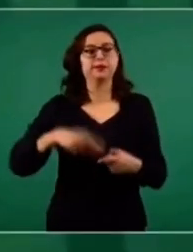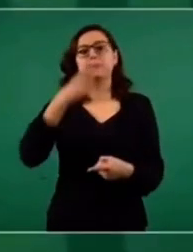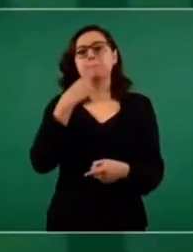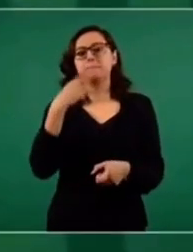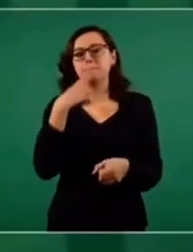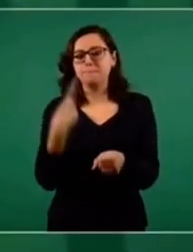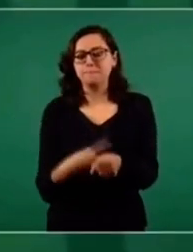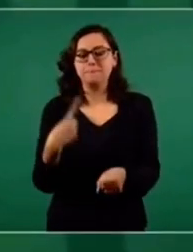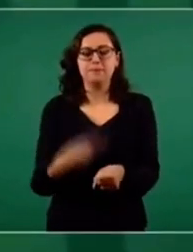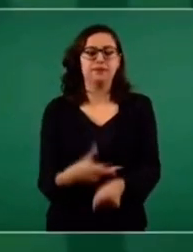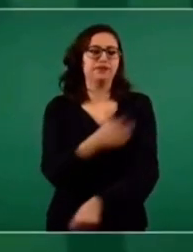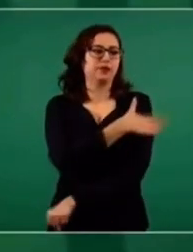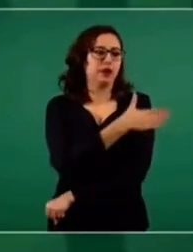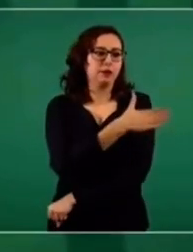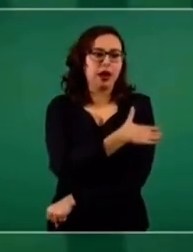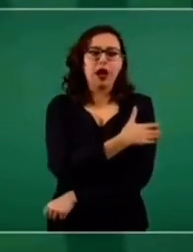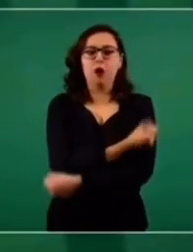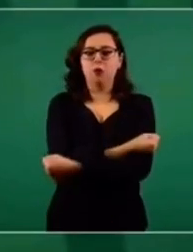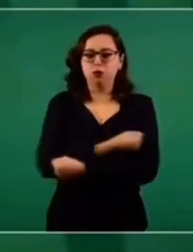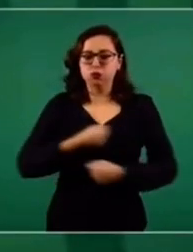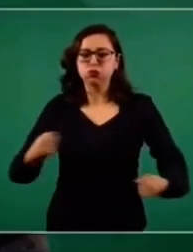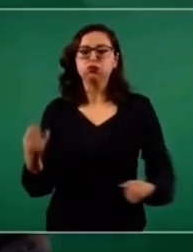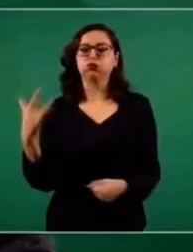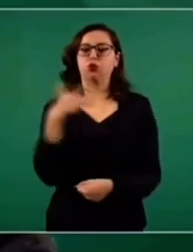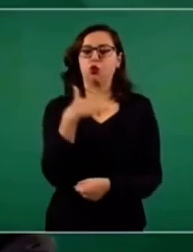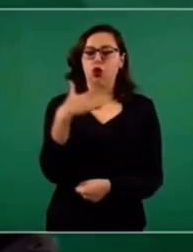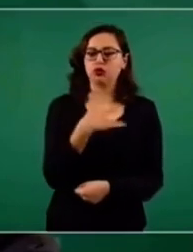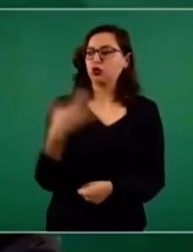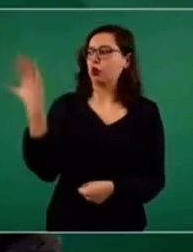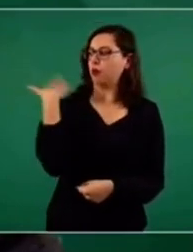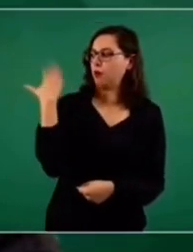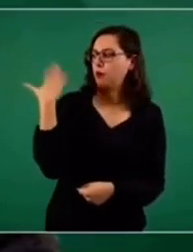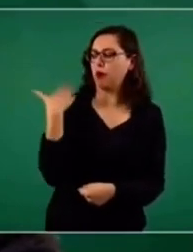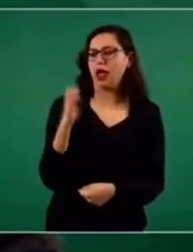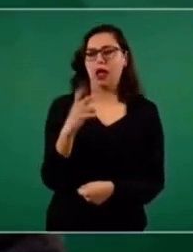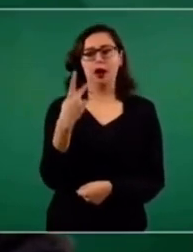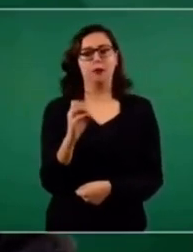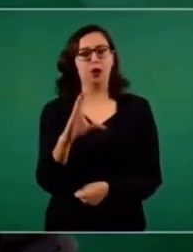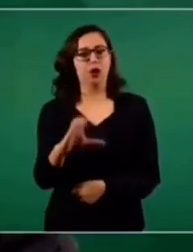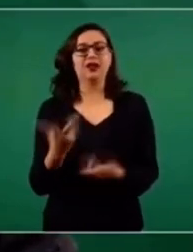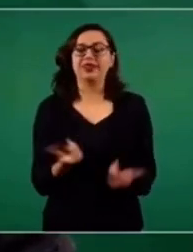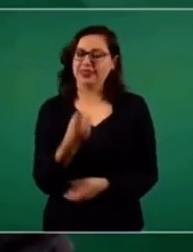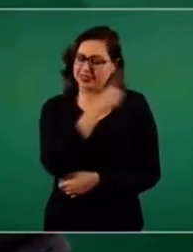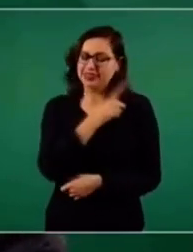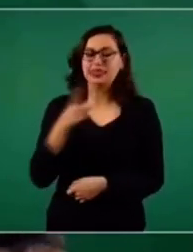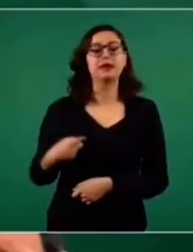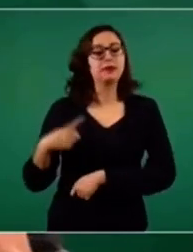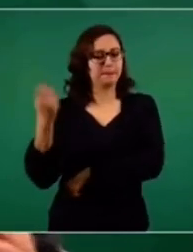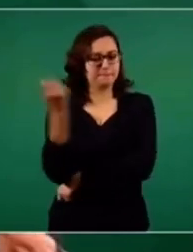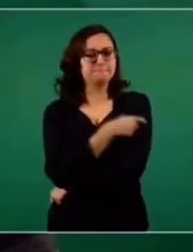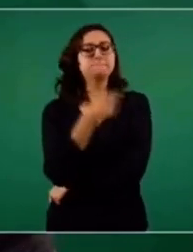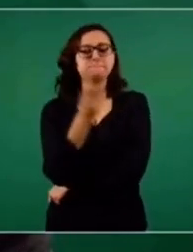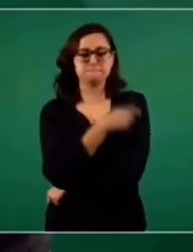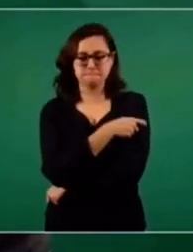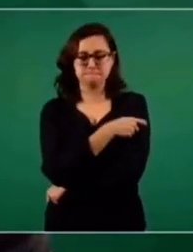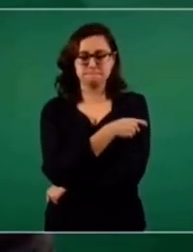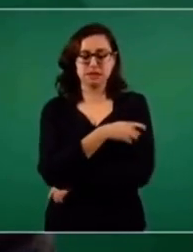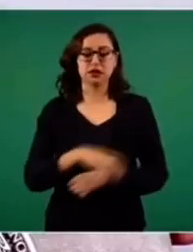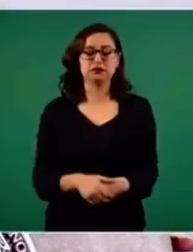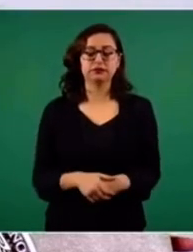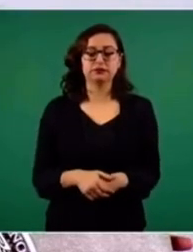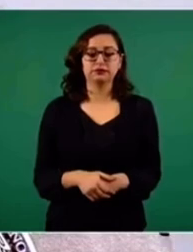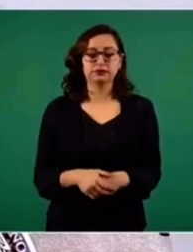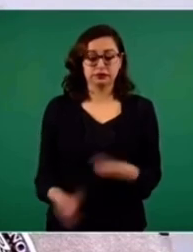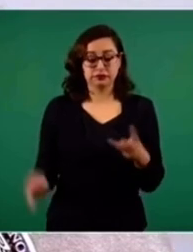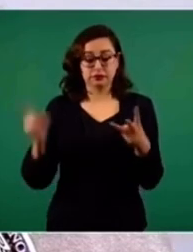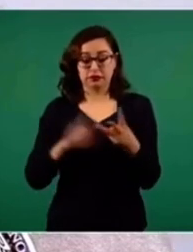hipertensión, obesidad, enfermedad cardíaca, enfermedad pulmonar, con mayor razón deben vacunarse. ¿Que pueda causar